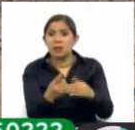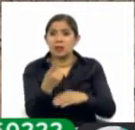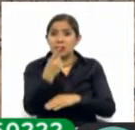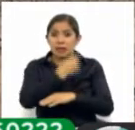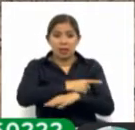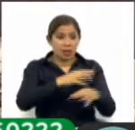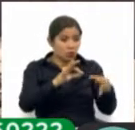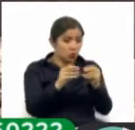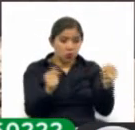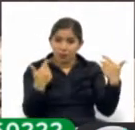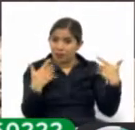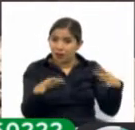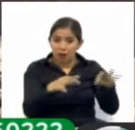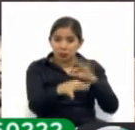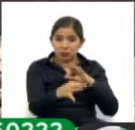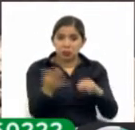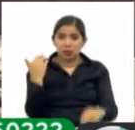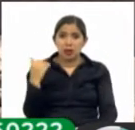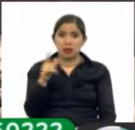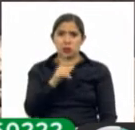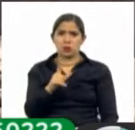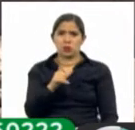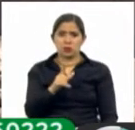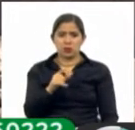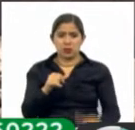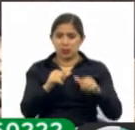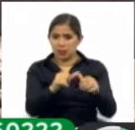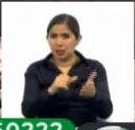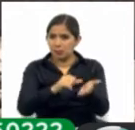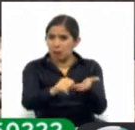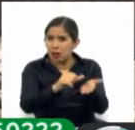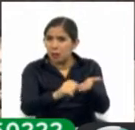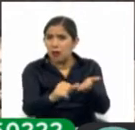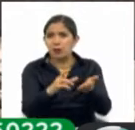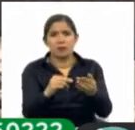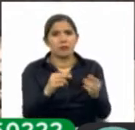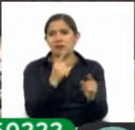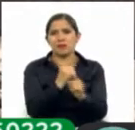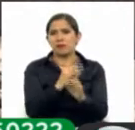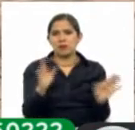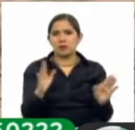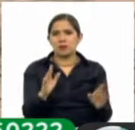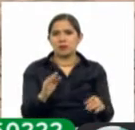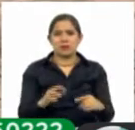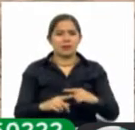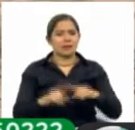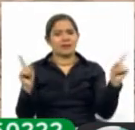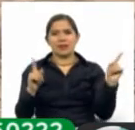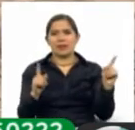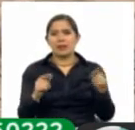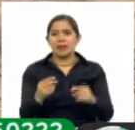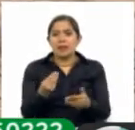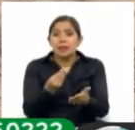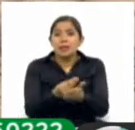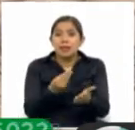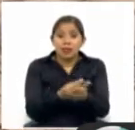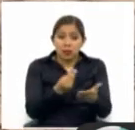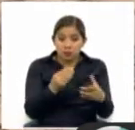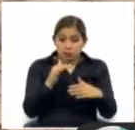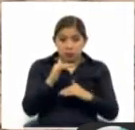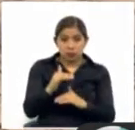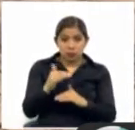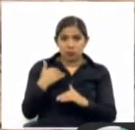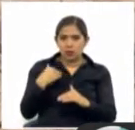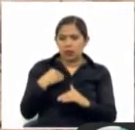se ha resuelto, que ha sido el día lunes, se siga cubriendo costos de la empresa. Todo lo contrario, esos recursos van a ser destinados